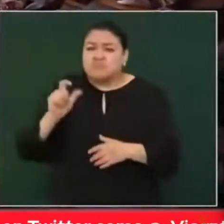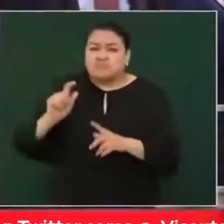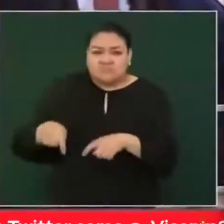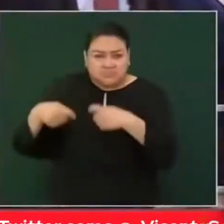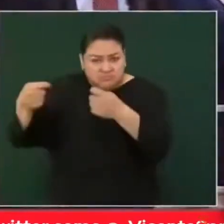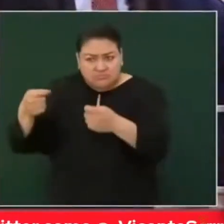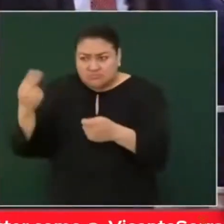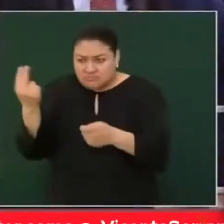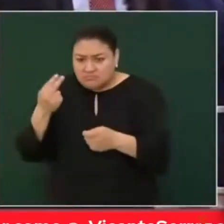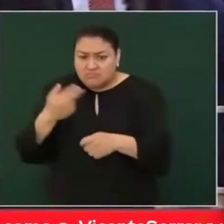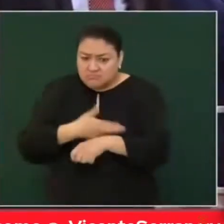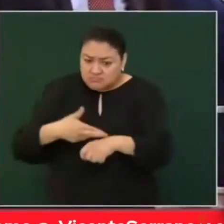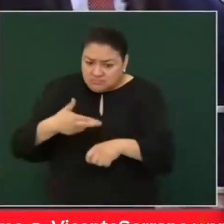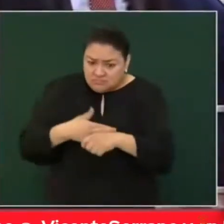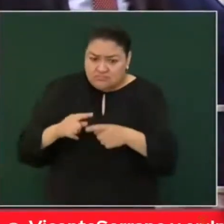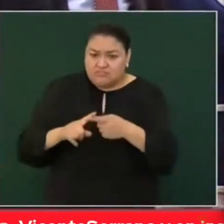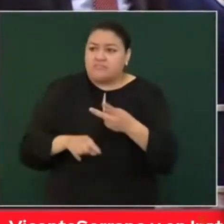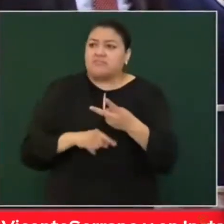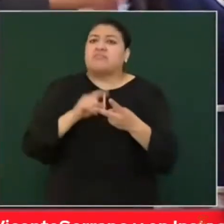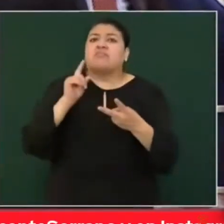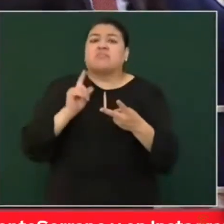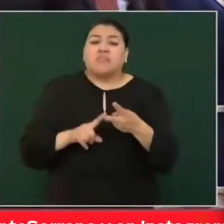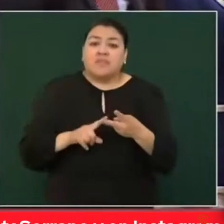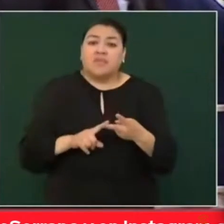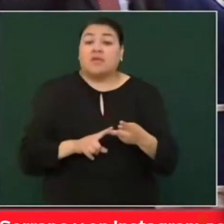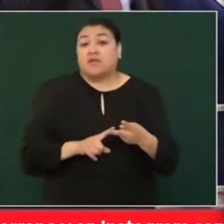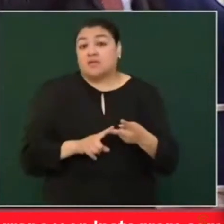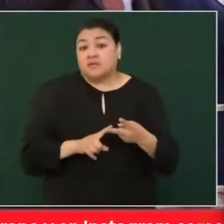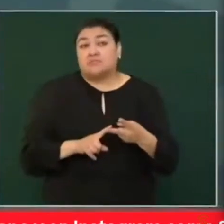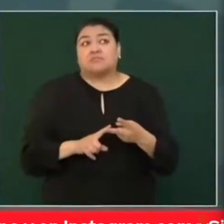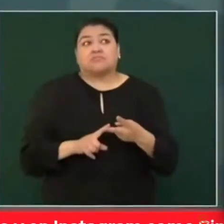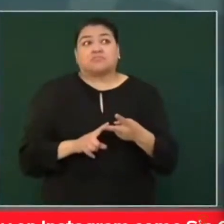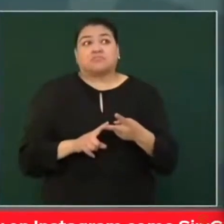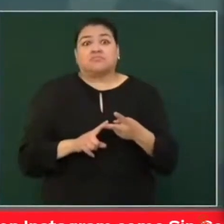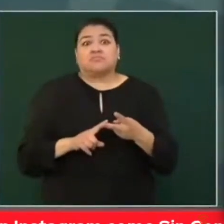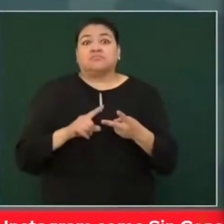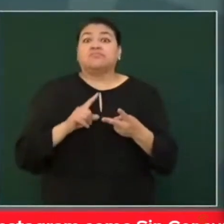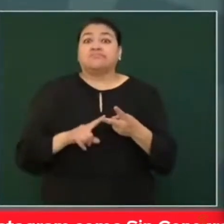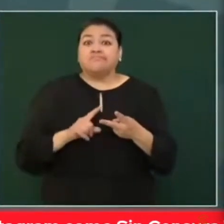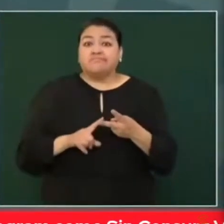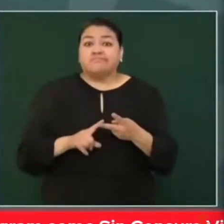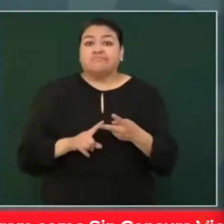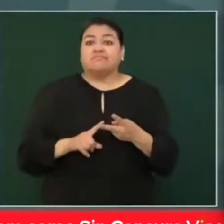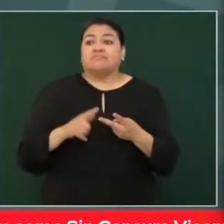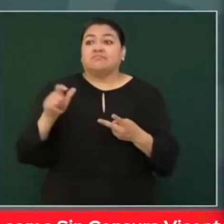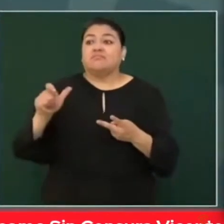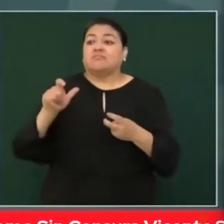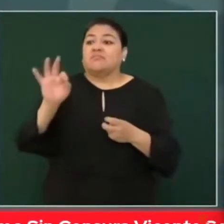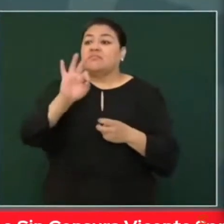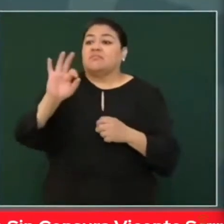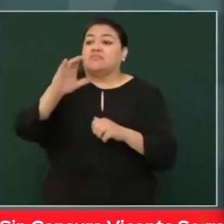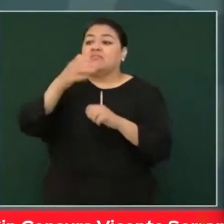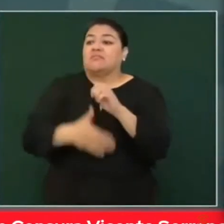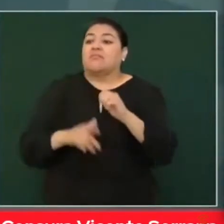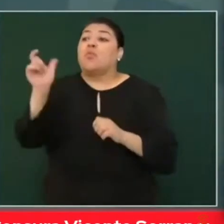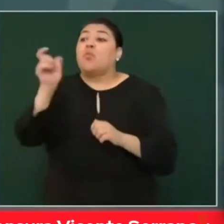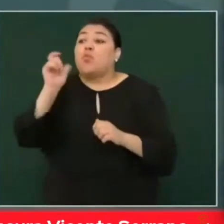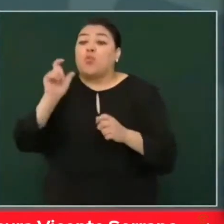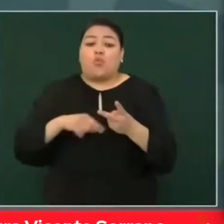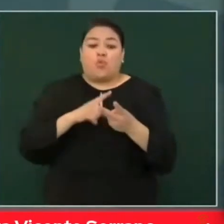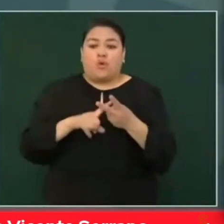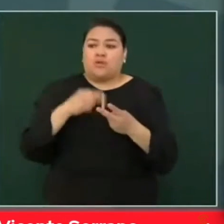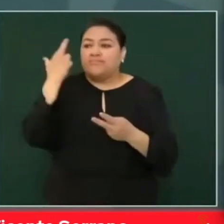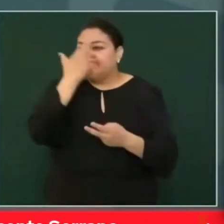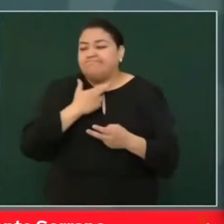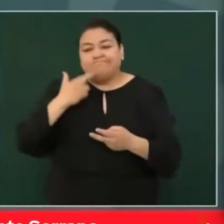cuándo se concluye, cuándo termina,